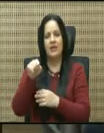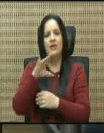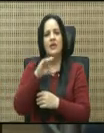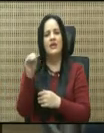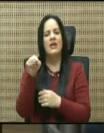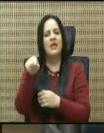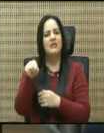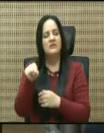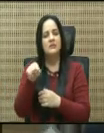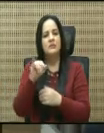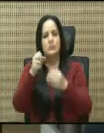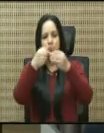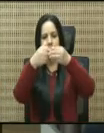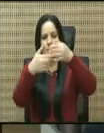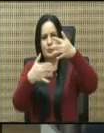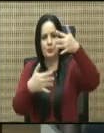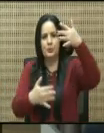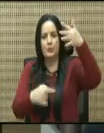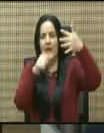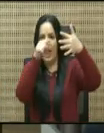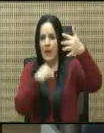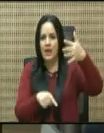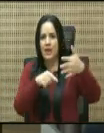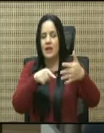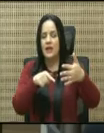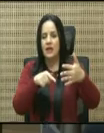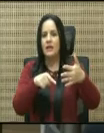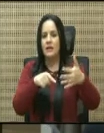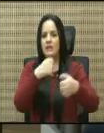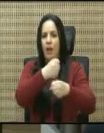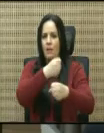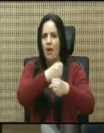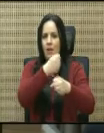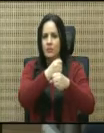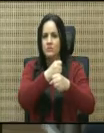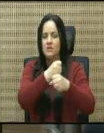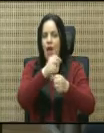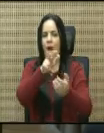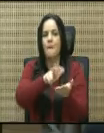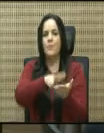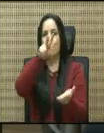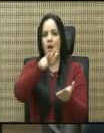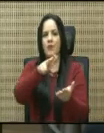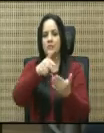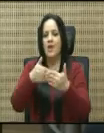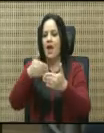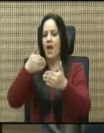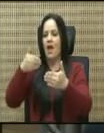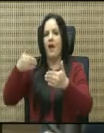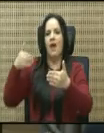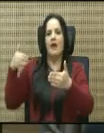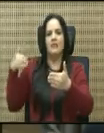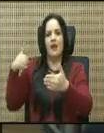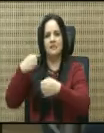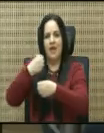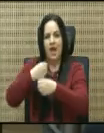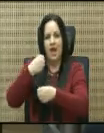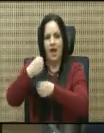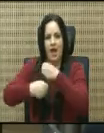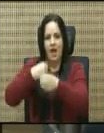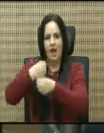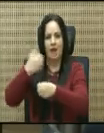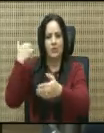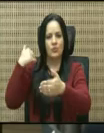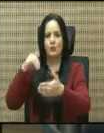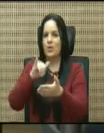trabajos que están aprobados con proyectos del año hacia atrás. Yo no le estoy preguntando eso, ni ustedes le están